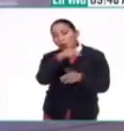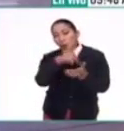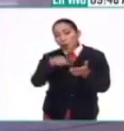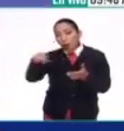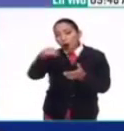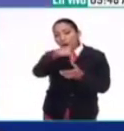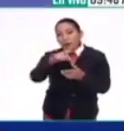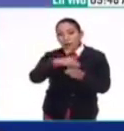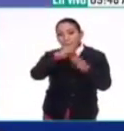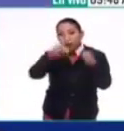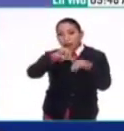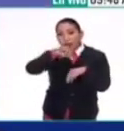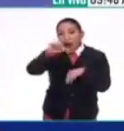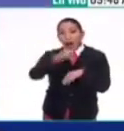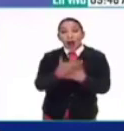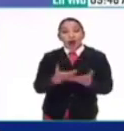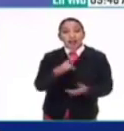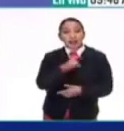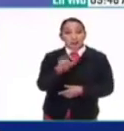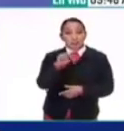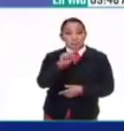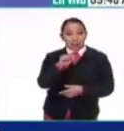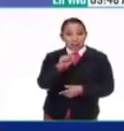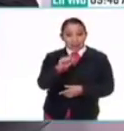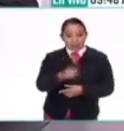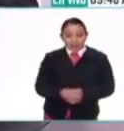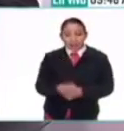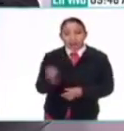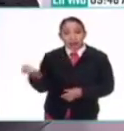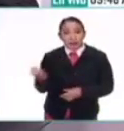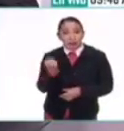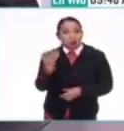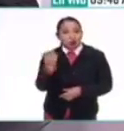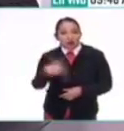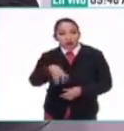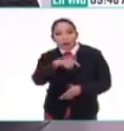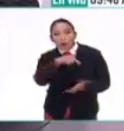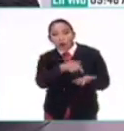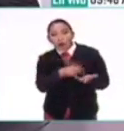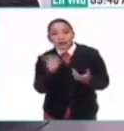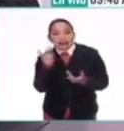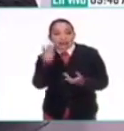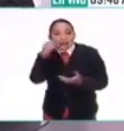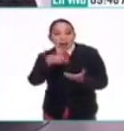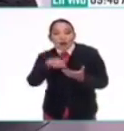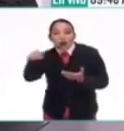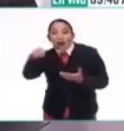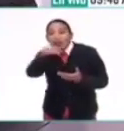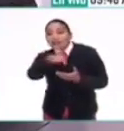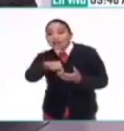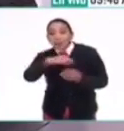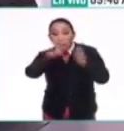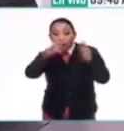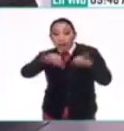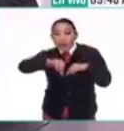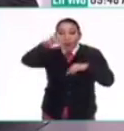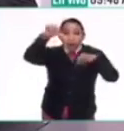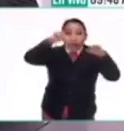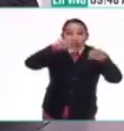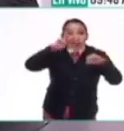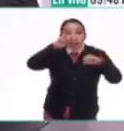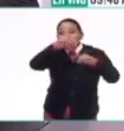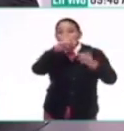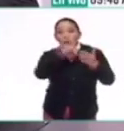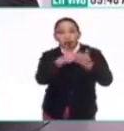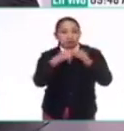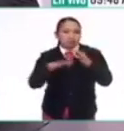montaña. Hoy estamos en 120. De tal suerte que ya no buscamos sitios, sino consideramos que nuestras altas montañas son